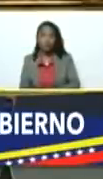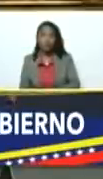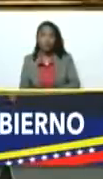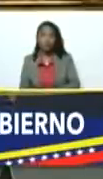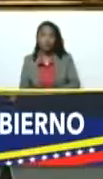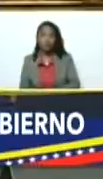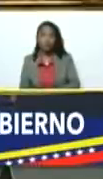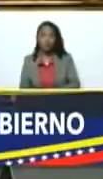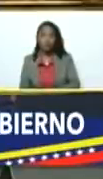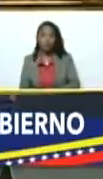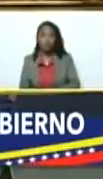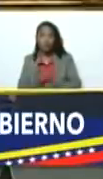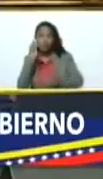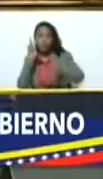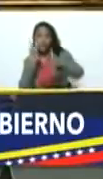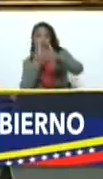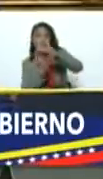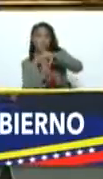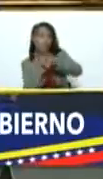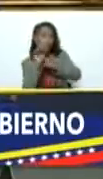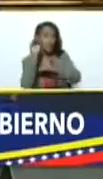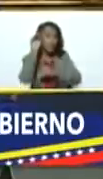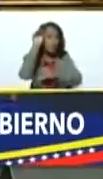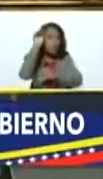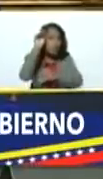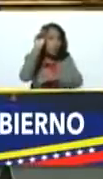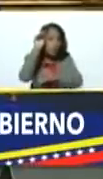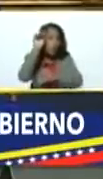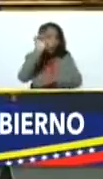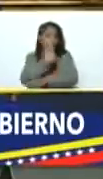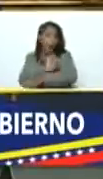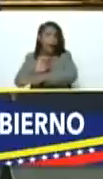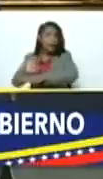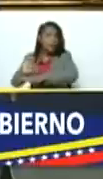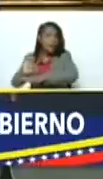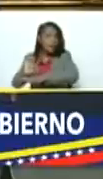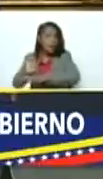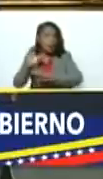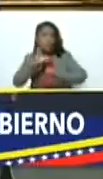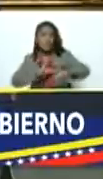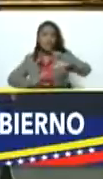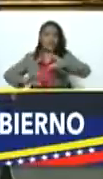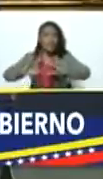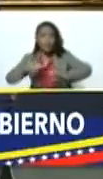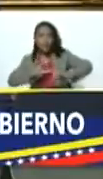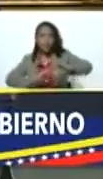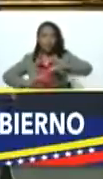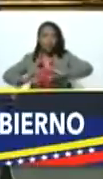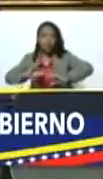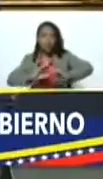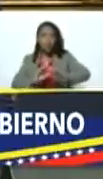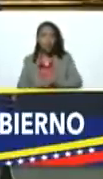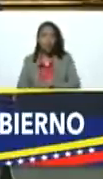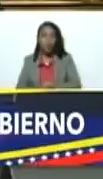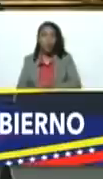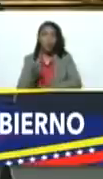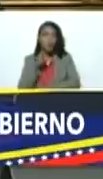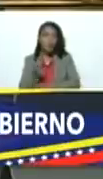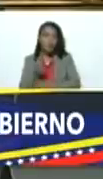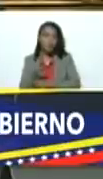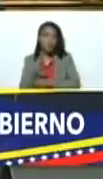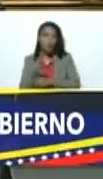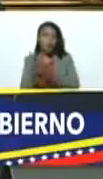se proyecta los estadísticos científicos financieros y